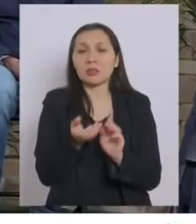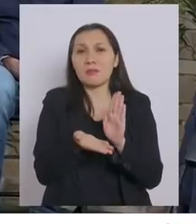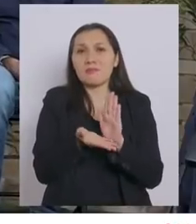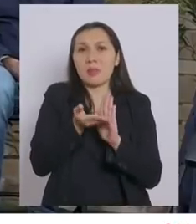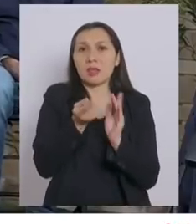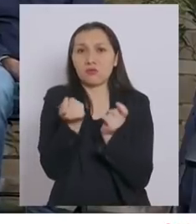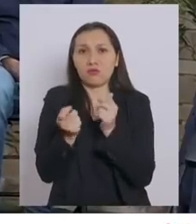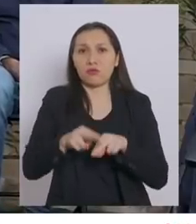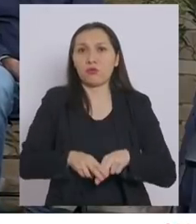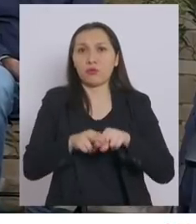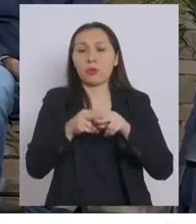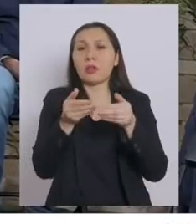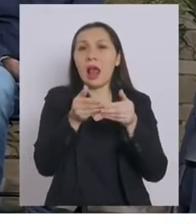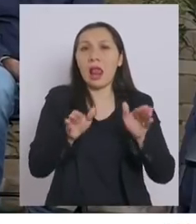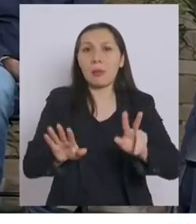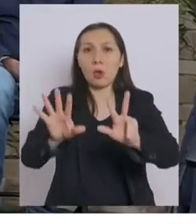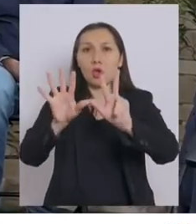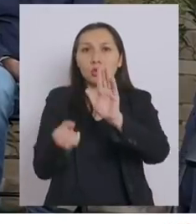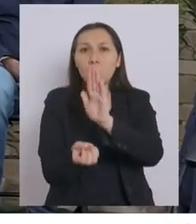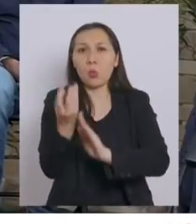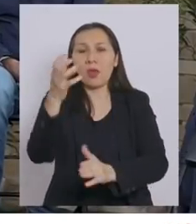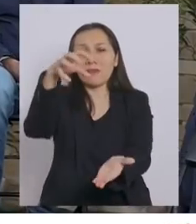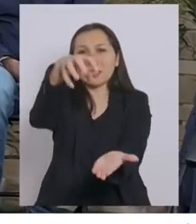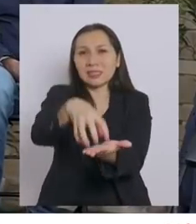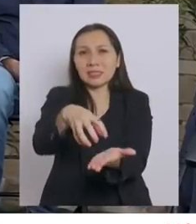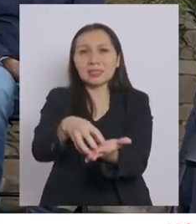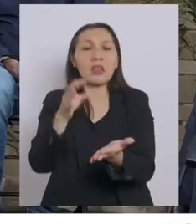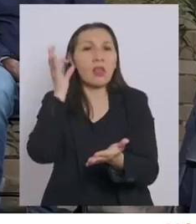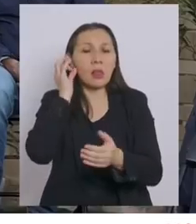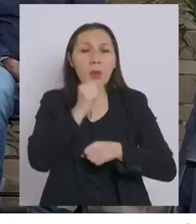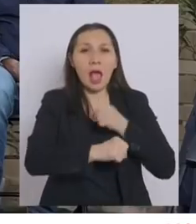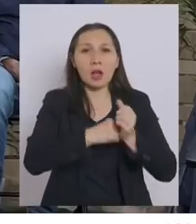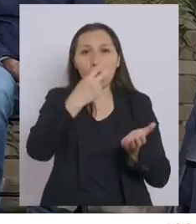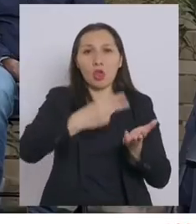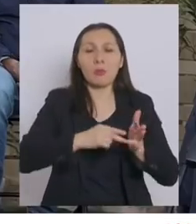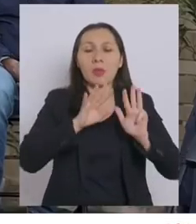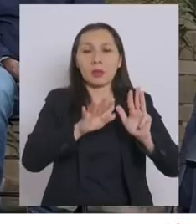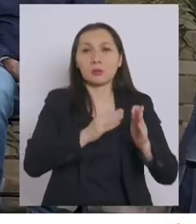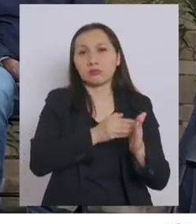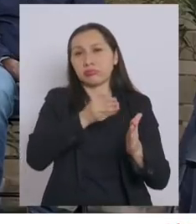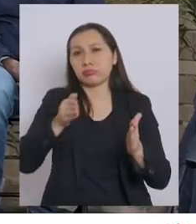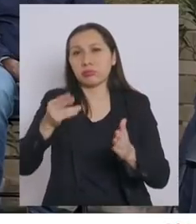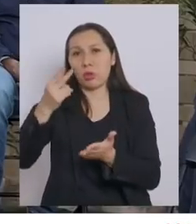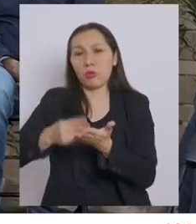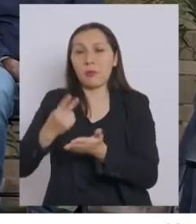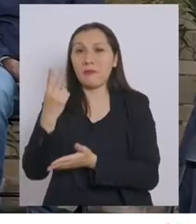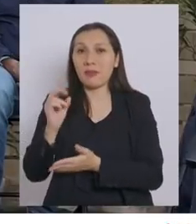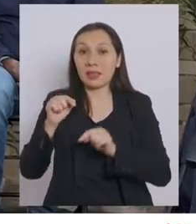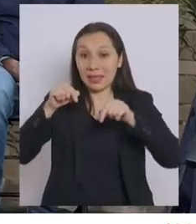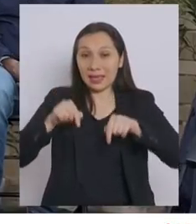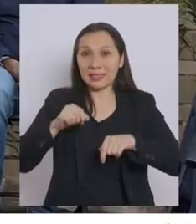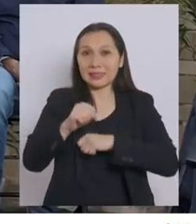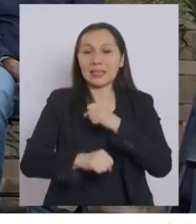presupuesto para la apertura de ocho nuevos centros de la mujer entre el año 2019 y el 2020 y este año implementaremos